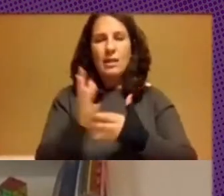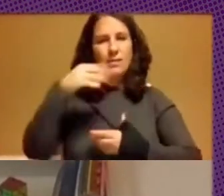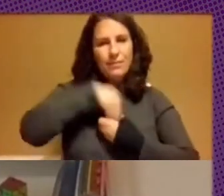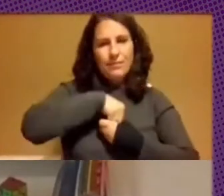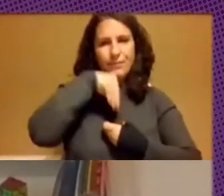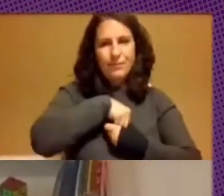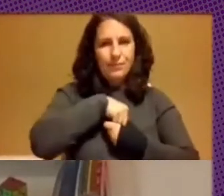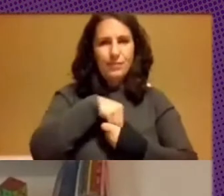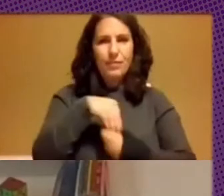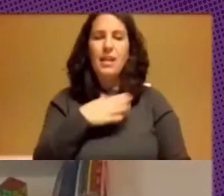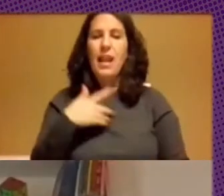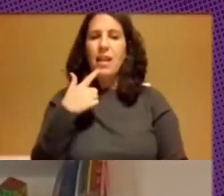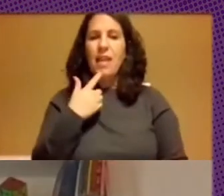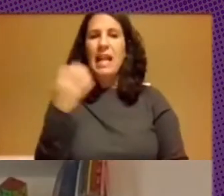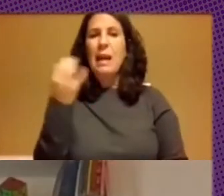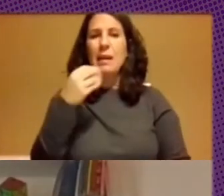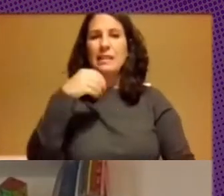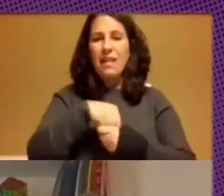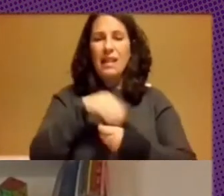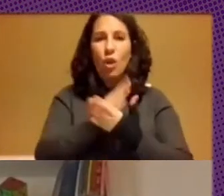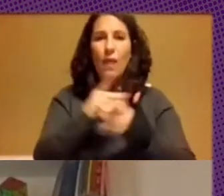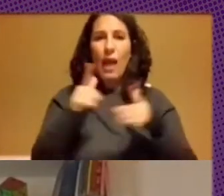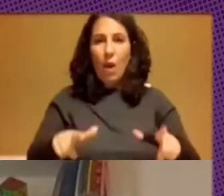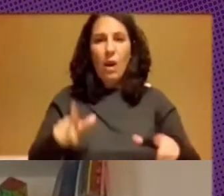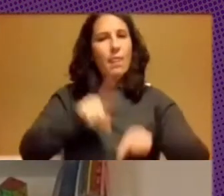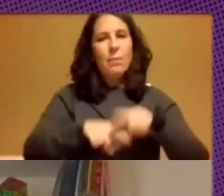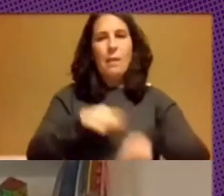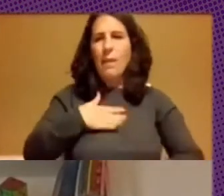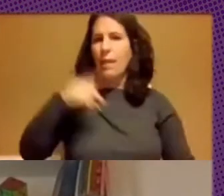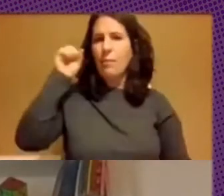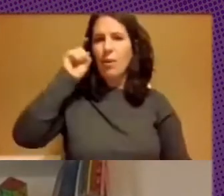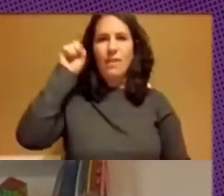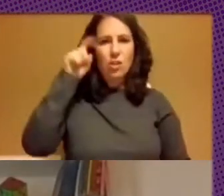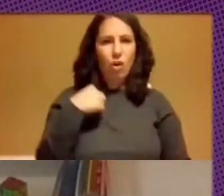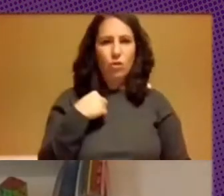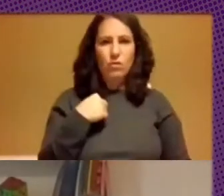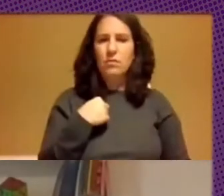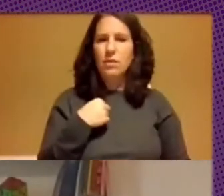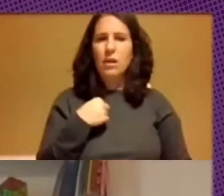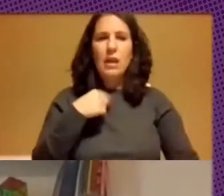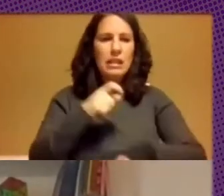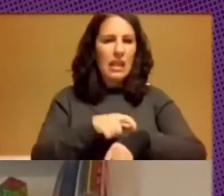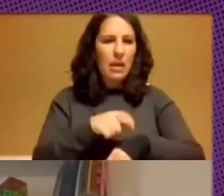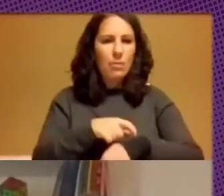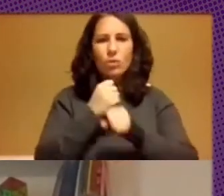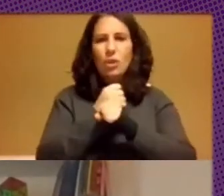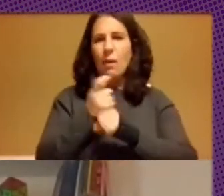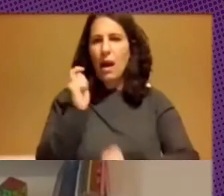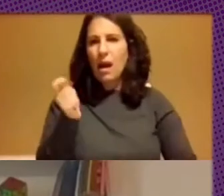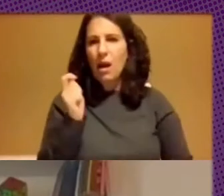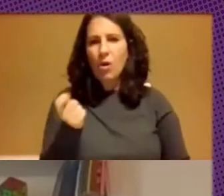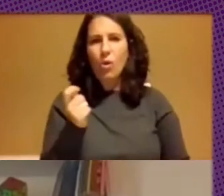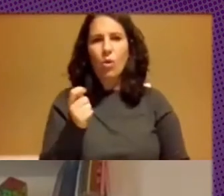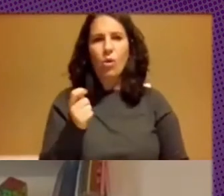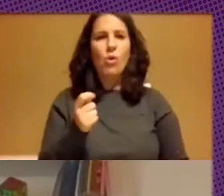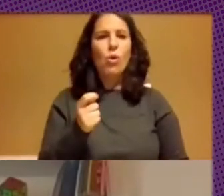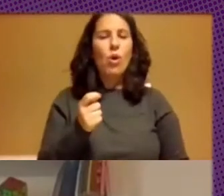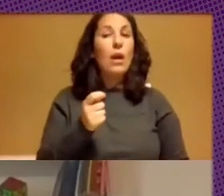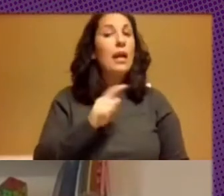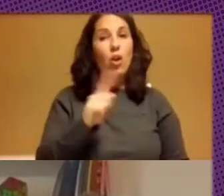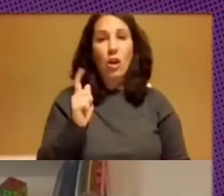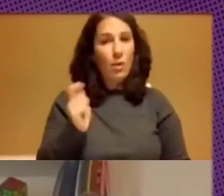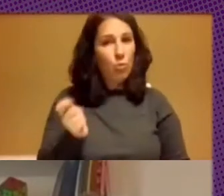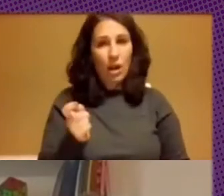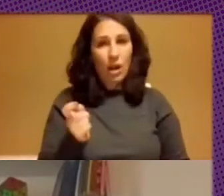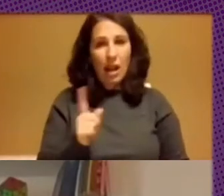lo que sucede en el aula es cuestión del docente y lo que el docente produce ya sea en su tiempo de trabajo remunerado como en su tiempo de trabajo no remunerado